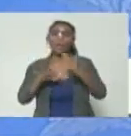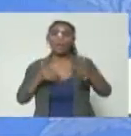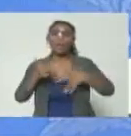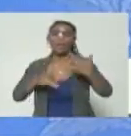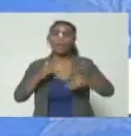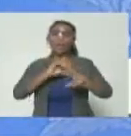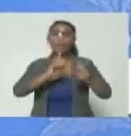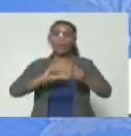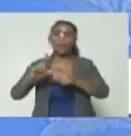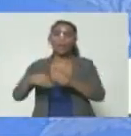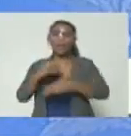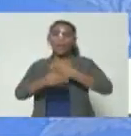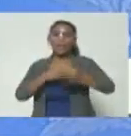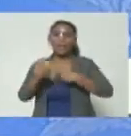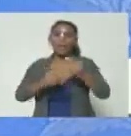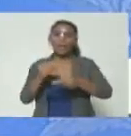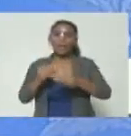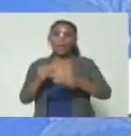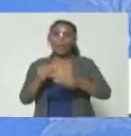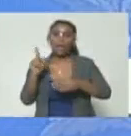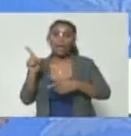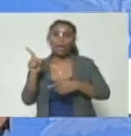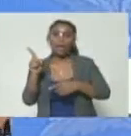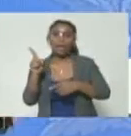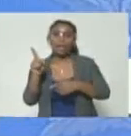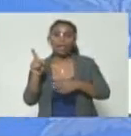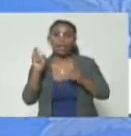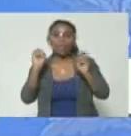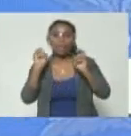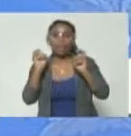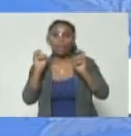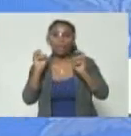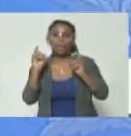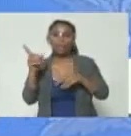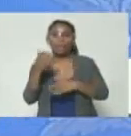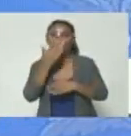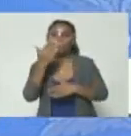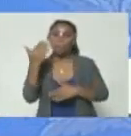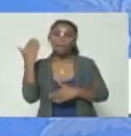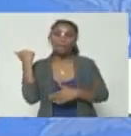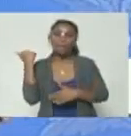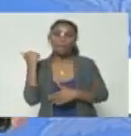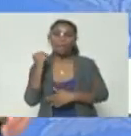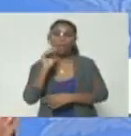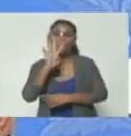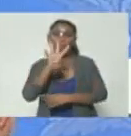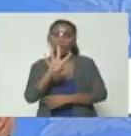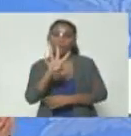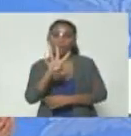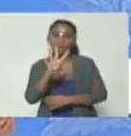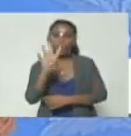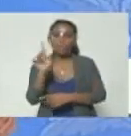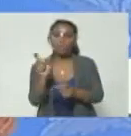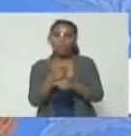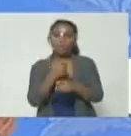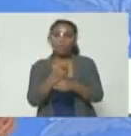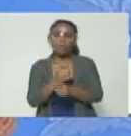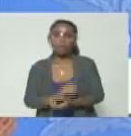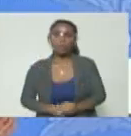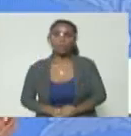logísticos que condujeron al magnicidio en grado de frustración del pasado 4 de agosto.